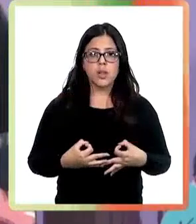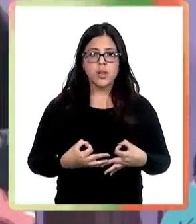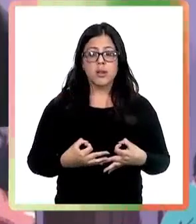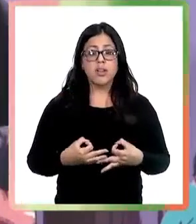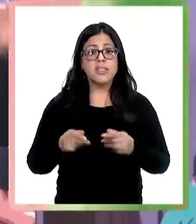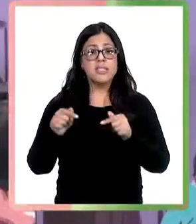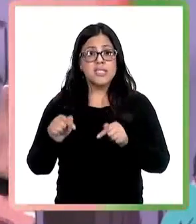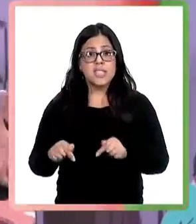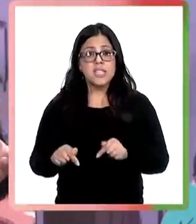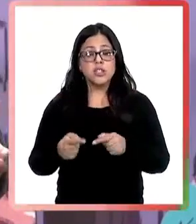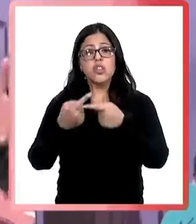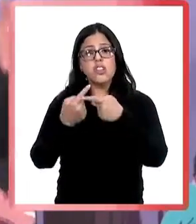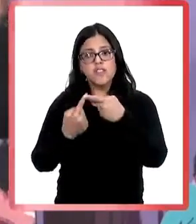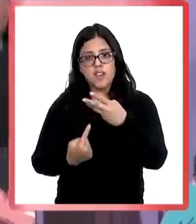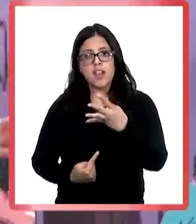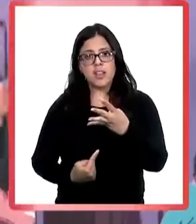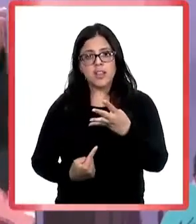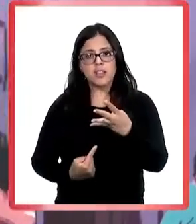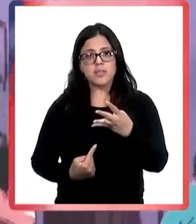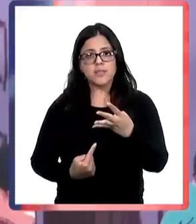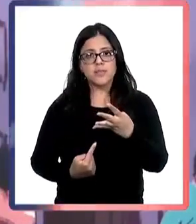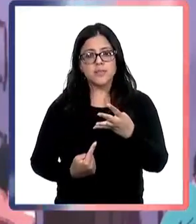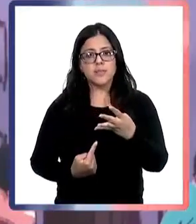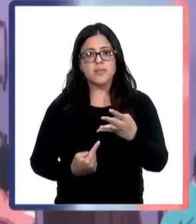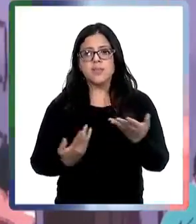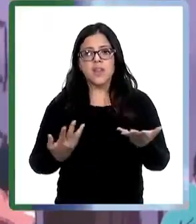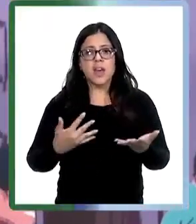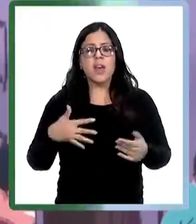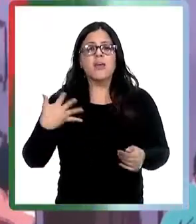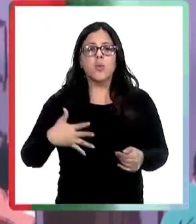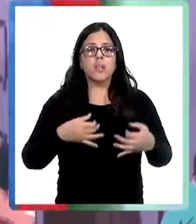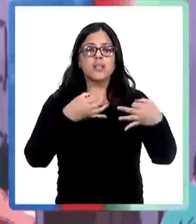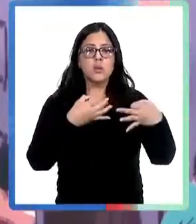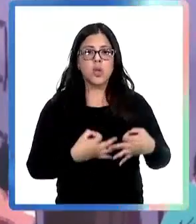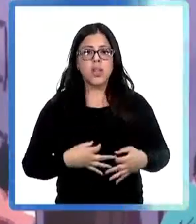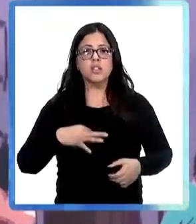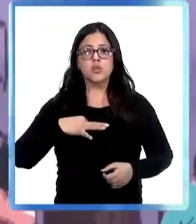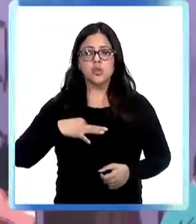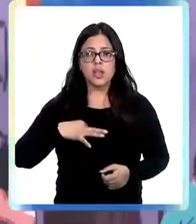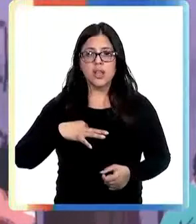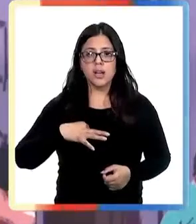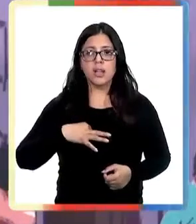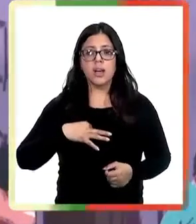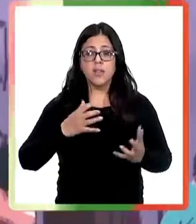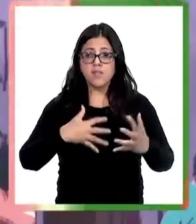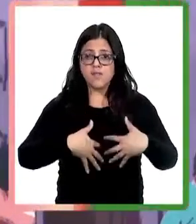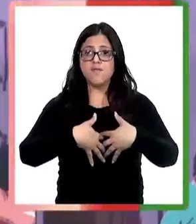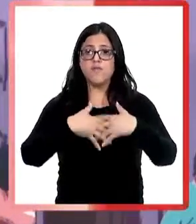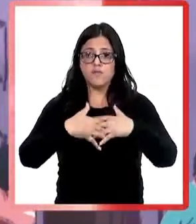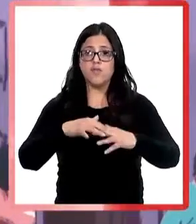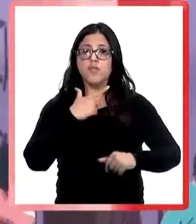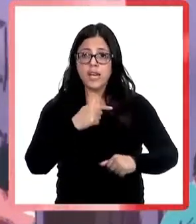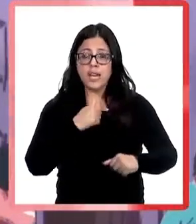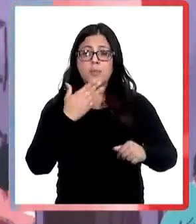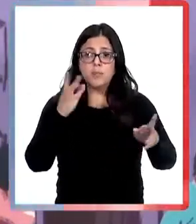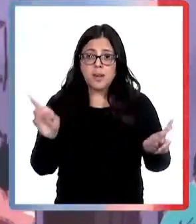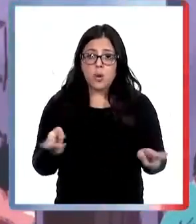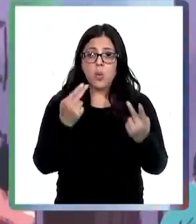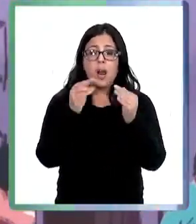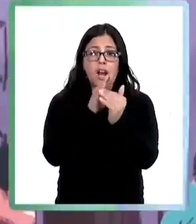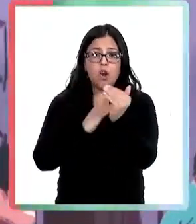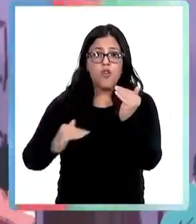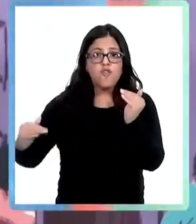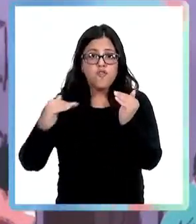seguridad ciudadana, queremos fortalecer la seguridad ciudadana, recuperar los barrios. Estamos trabajando firme en eso en conjunto con las policías, pero por sobre todo